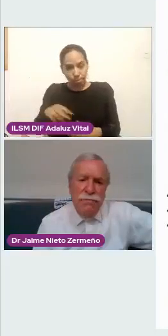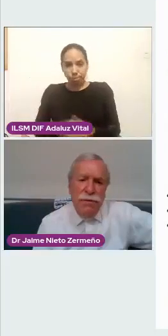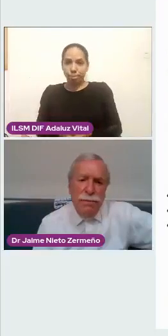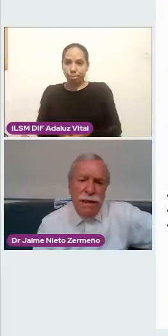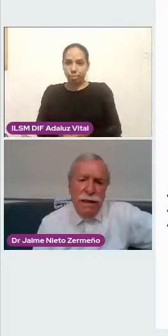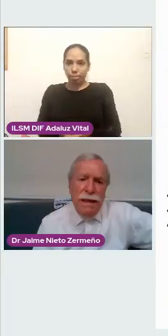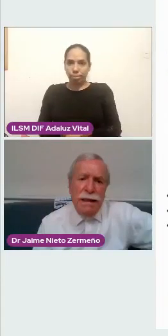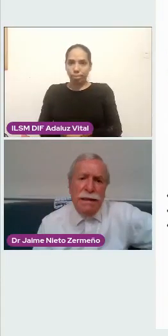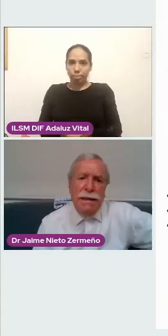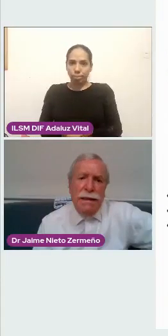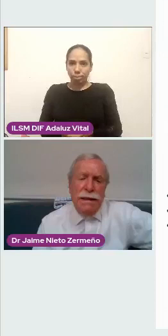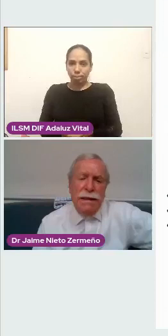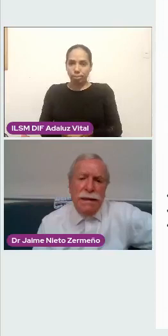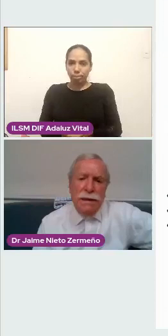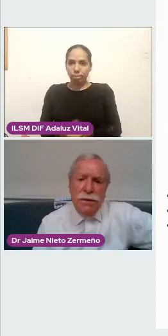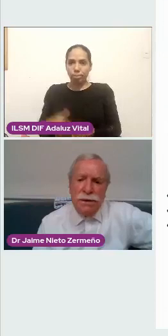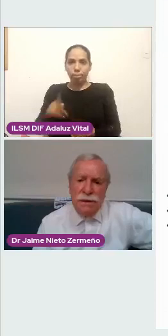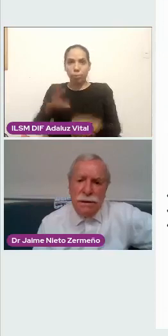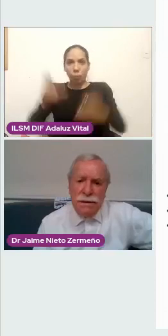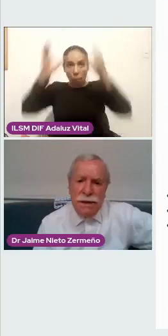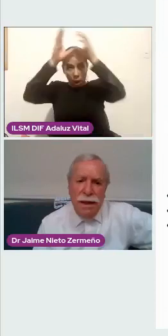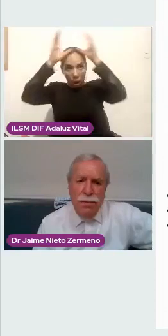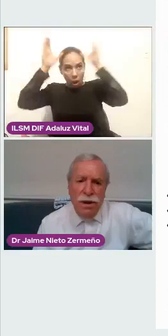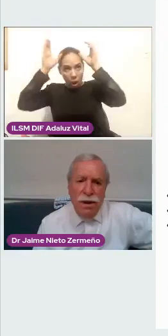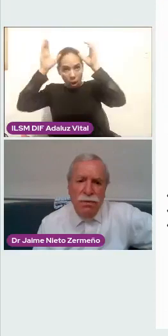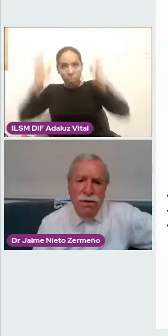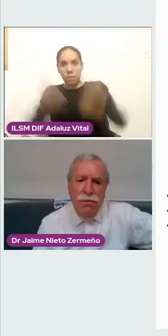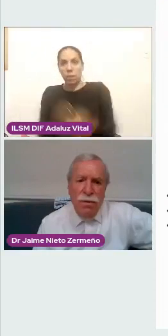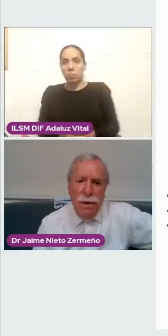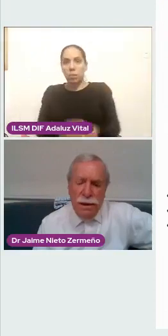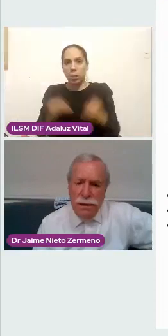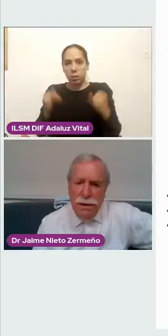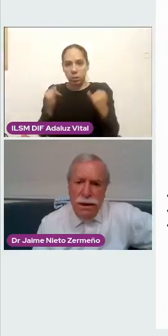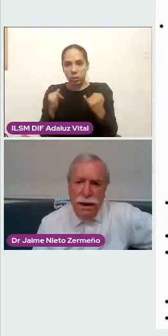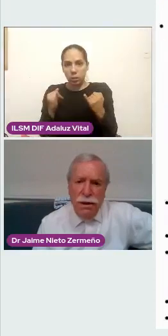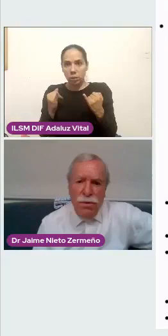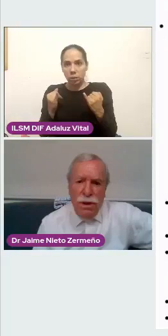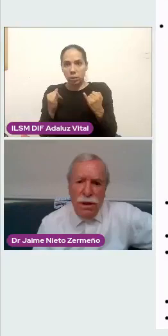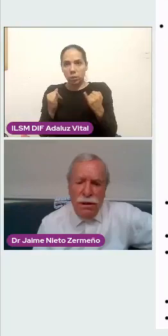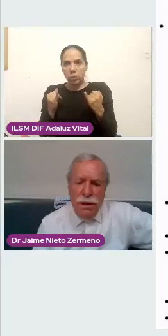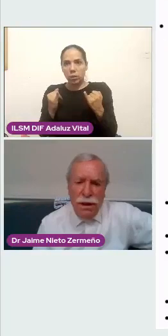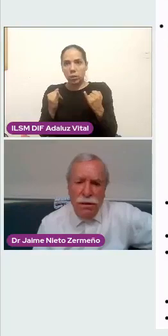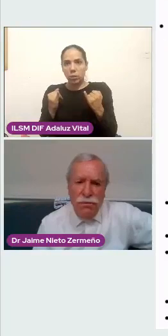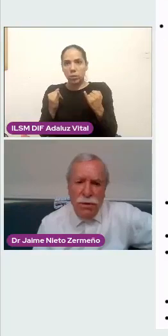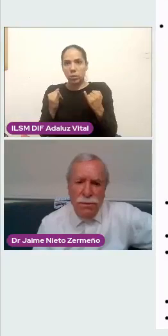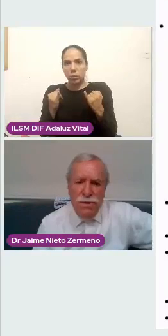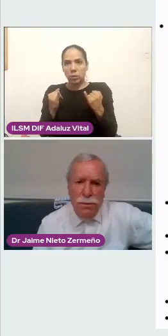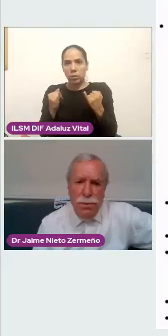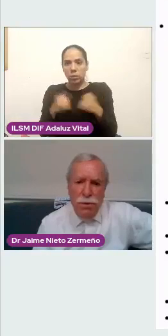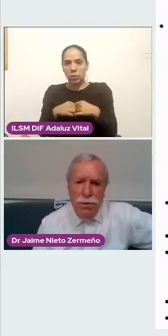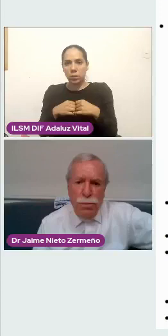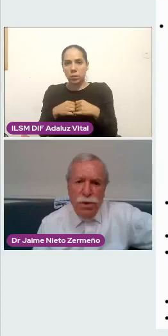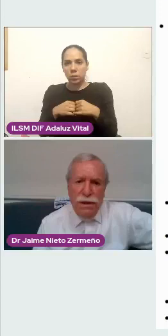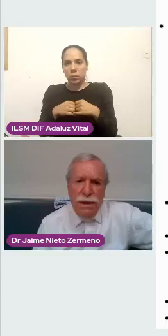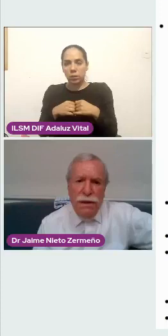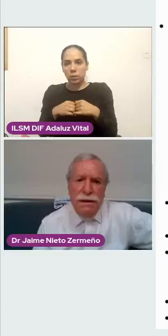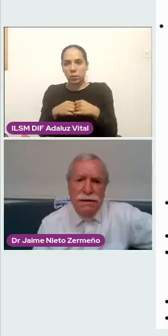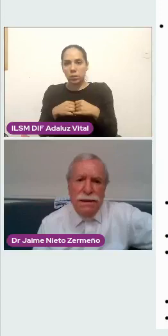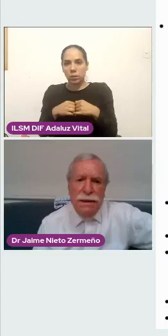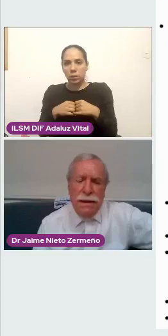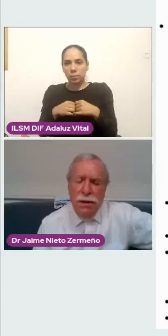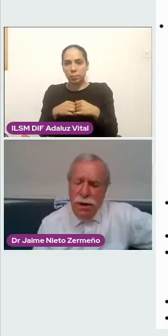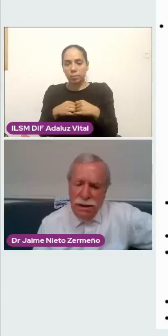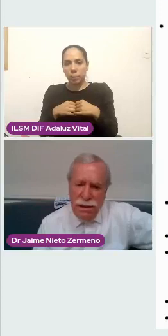la enfermería, creo que se, se cambió de alguna forma algo de la, de la conformación, pero no importa,